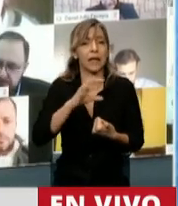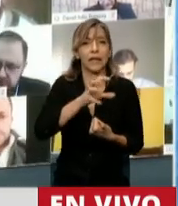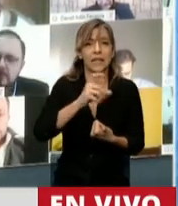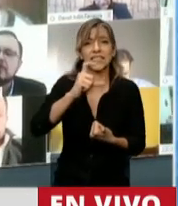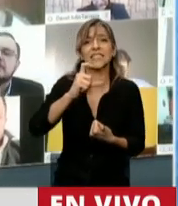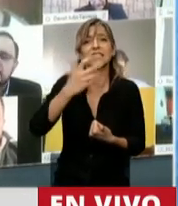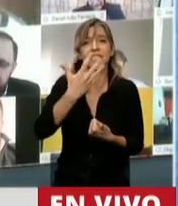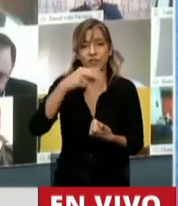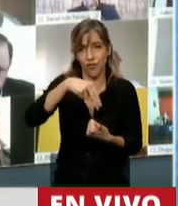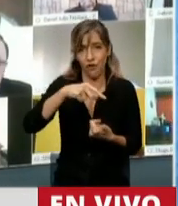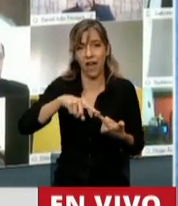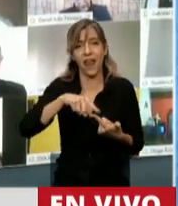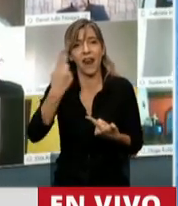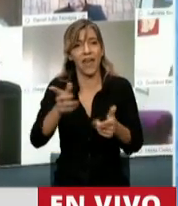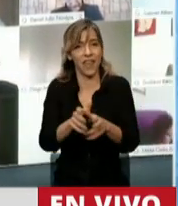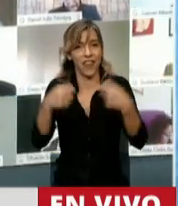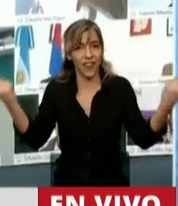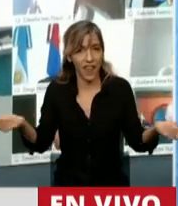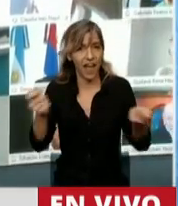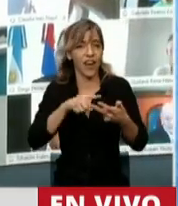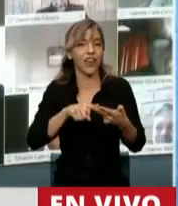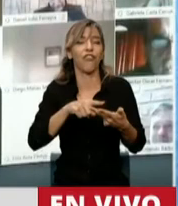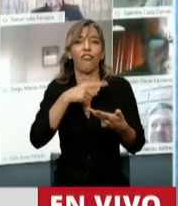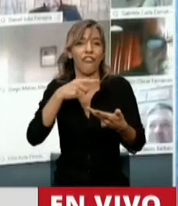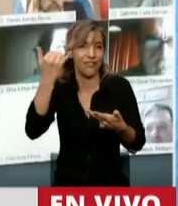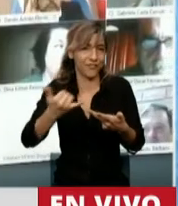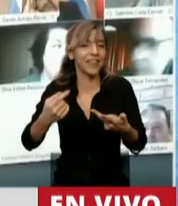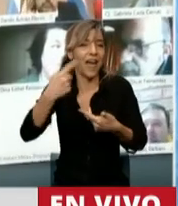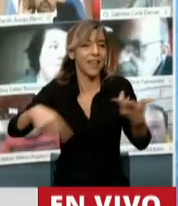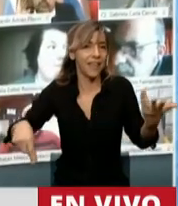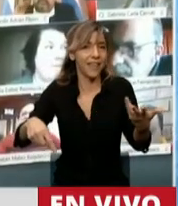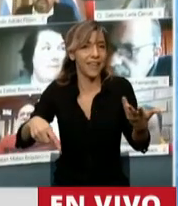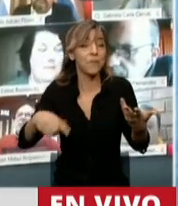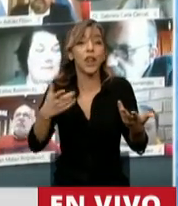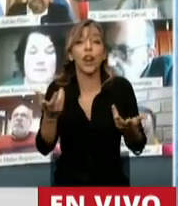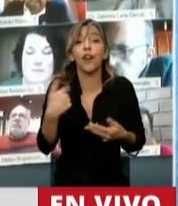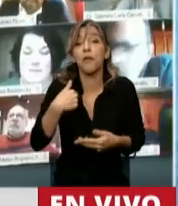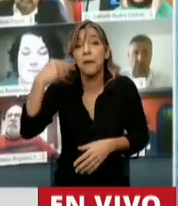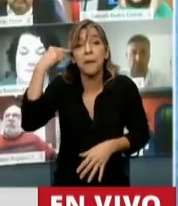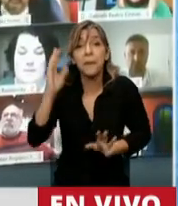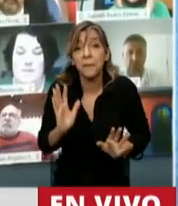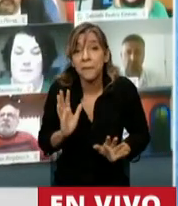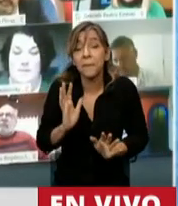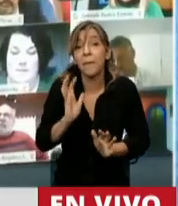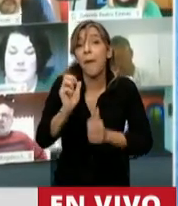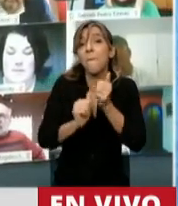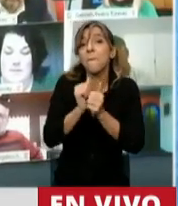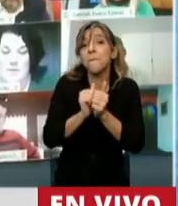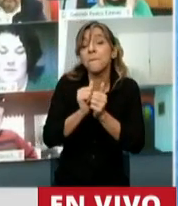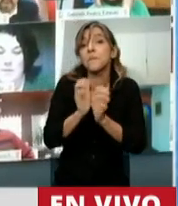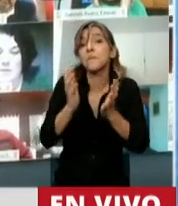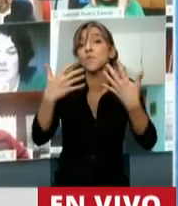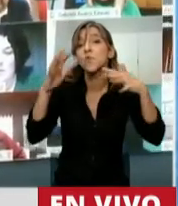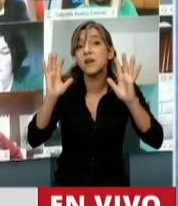financiero. Quiero decir, la empresa tiene, no será que se está buscando quebrar que se está buscando quebrar algunas